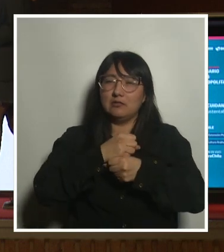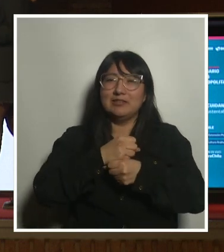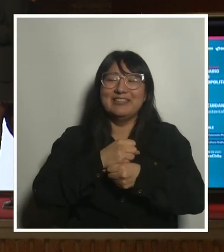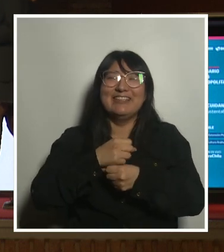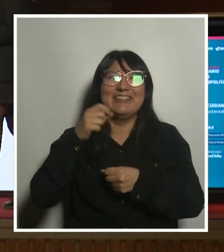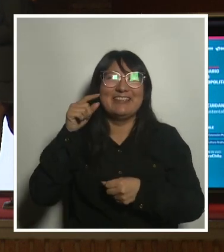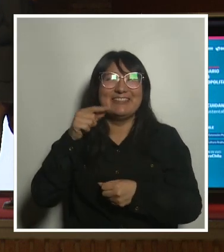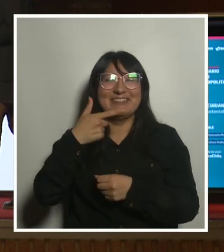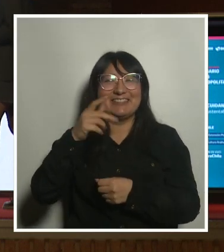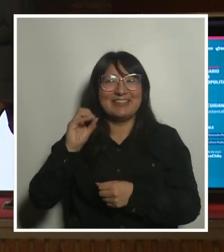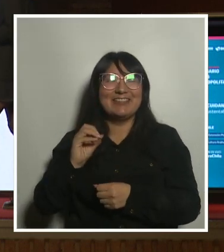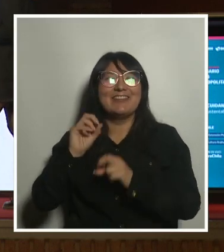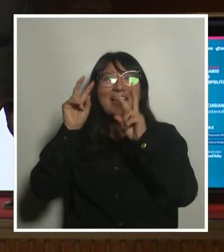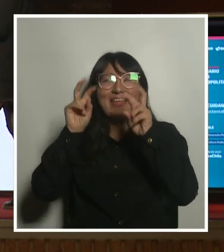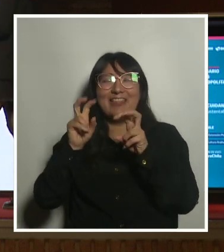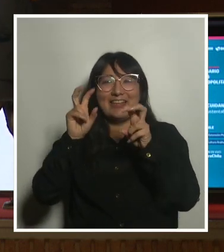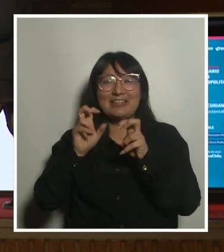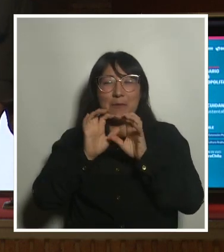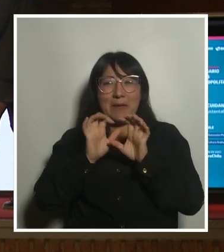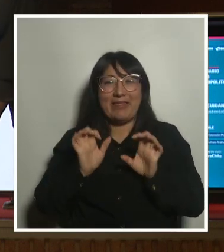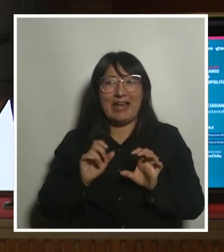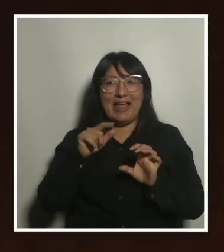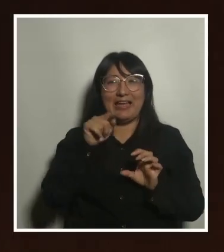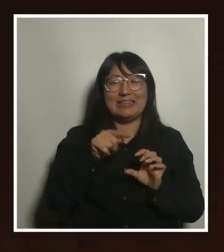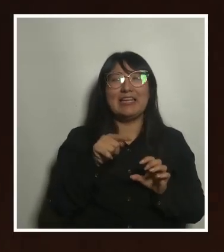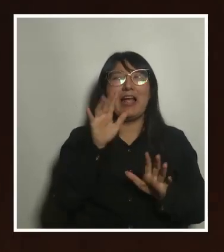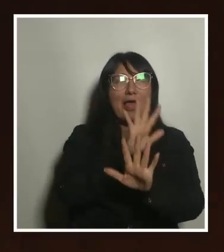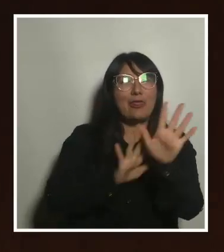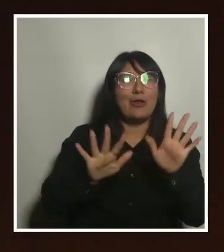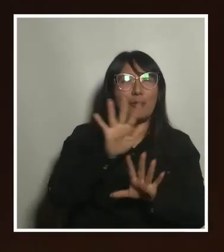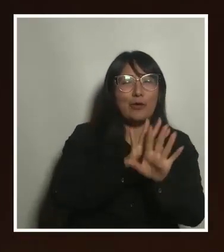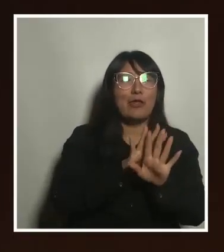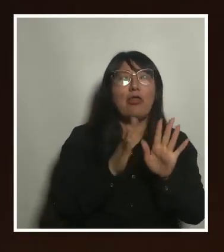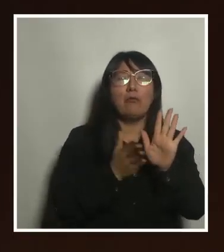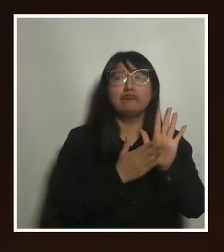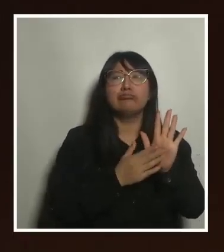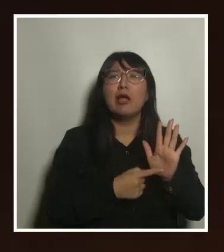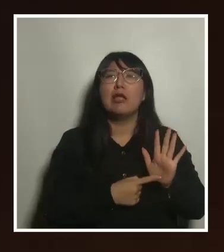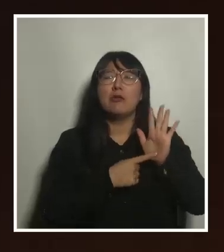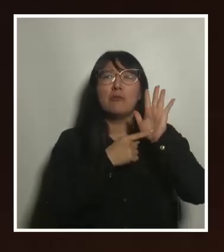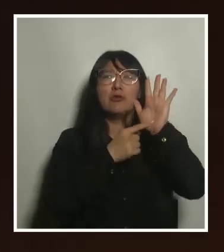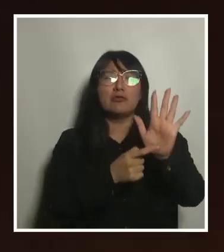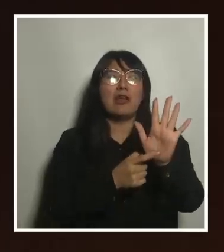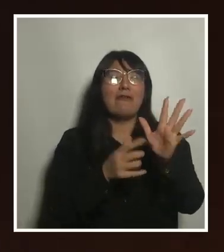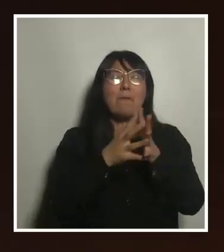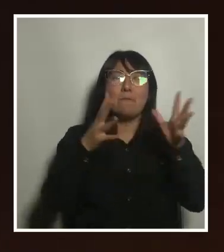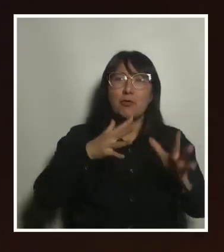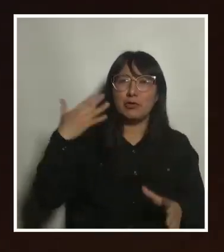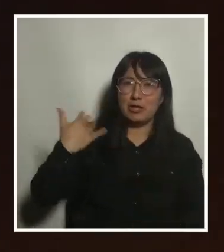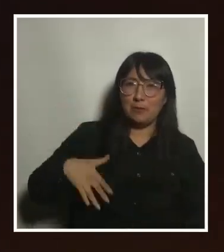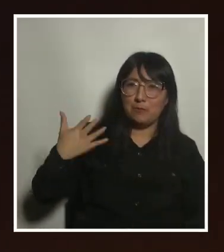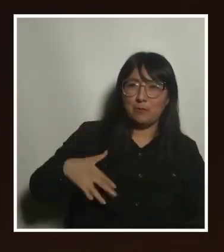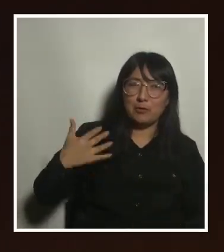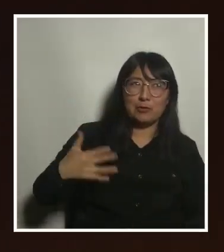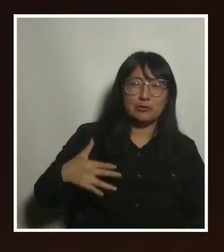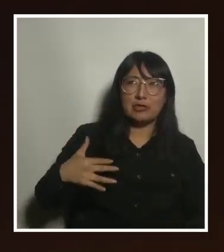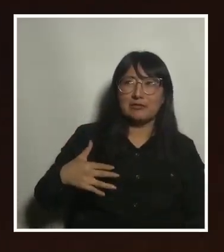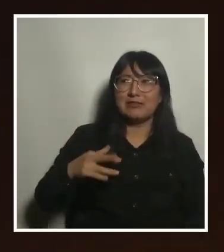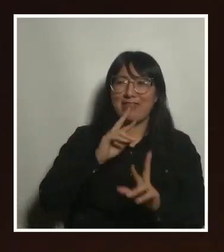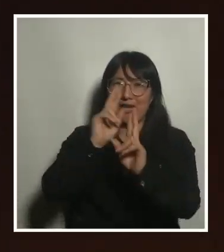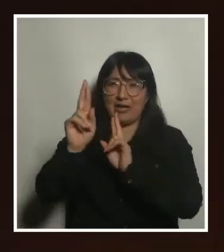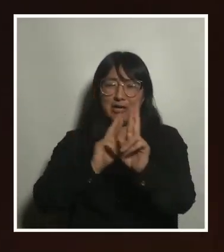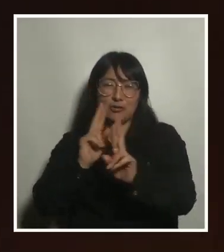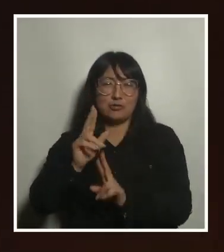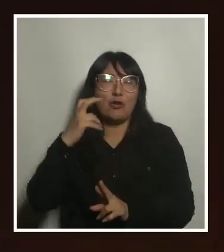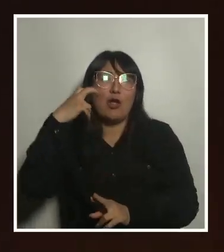del concepto de la ética del cuidado y en él ponía en evidencia la importancia de la interdependencia en las relaciones humanas y